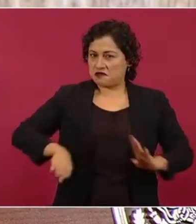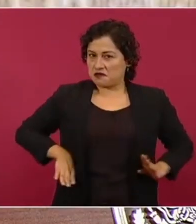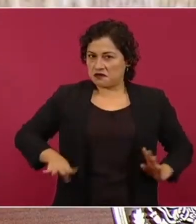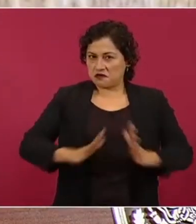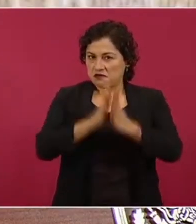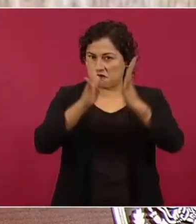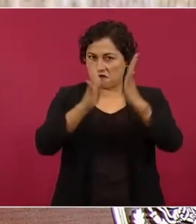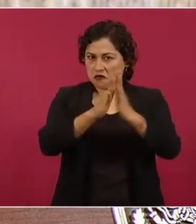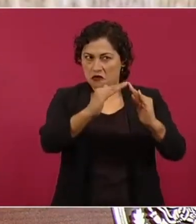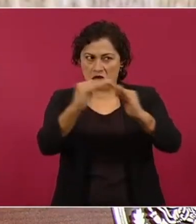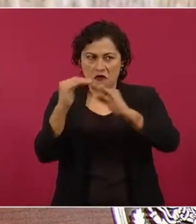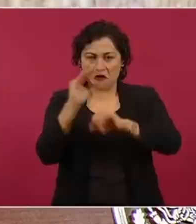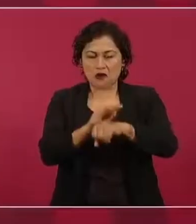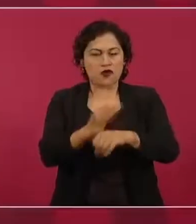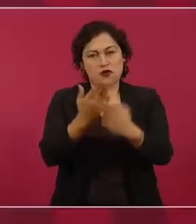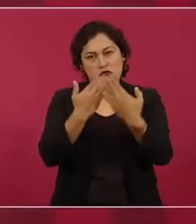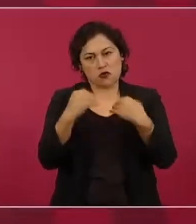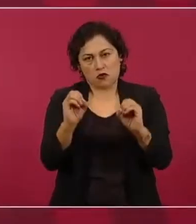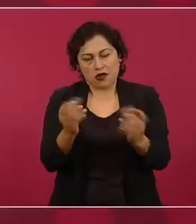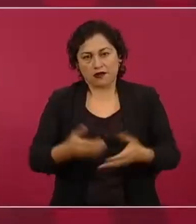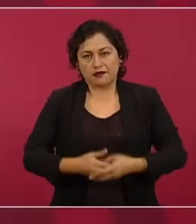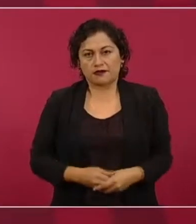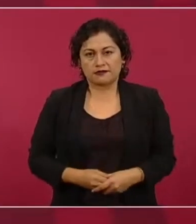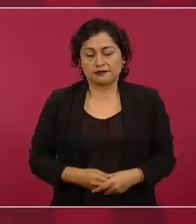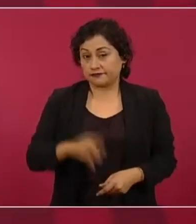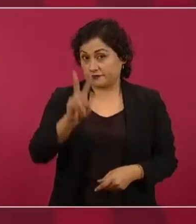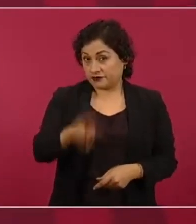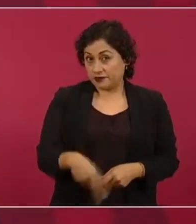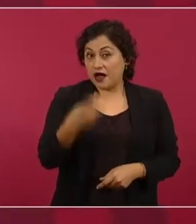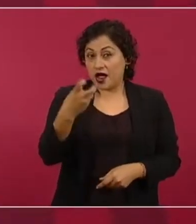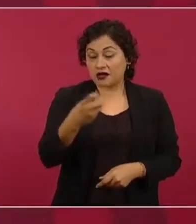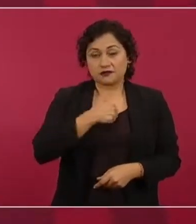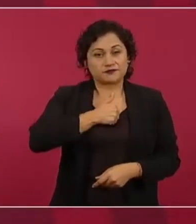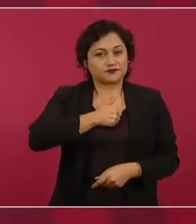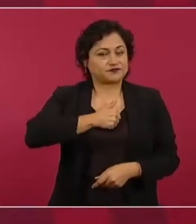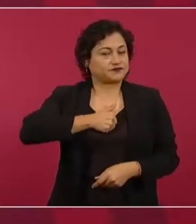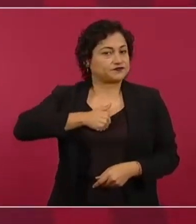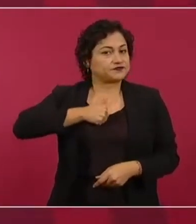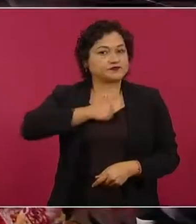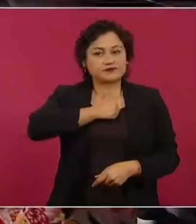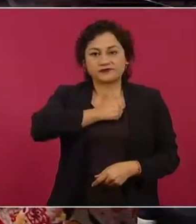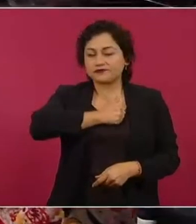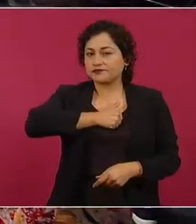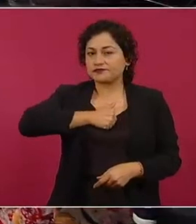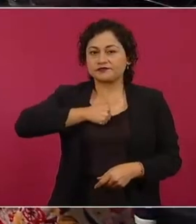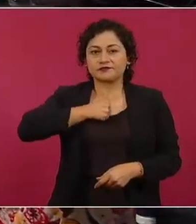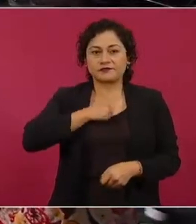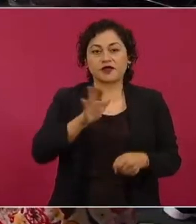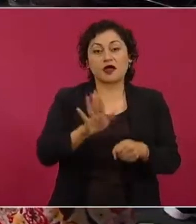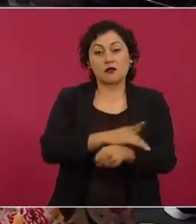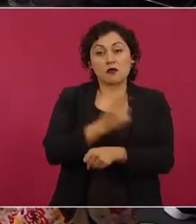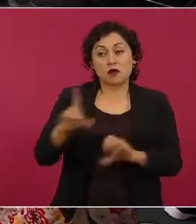Y es muy lamentable que el INE